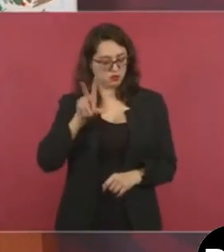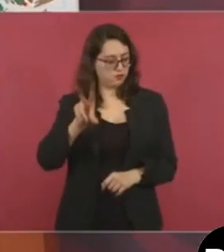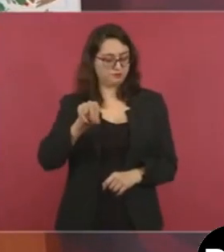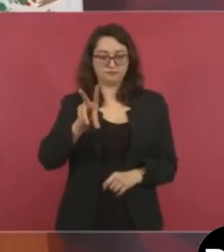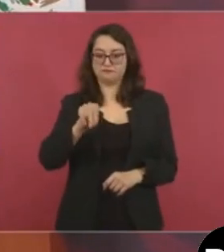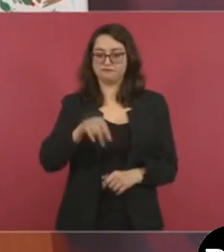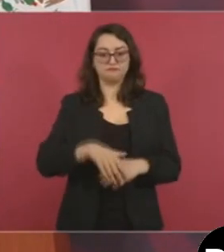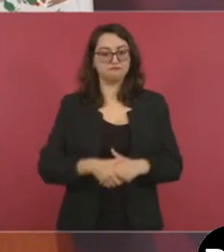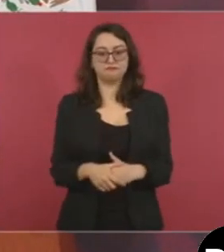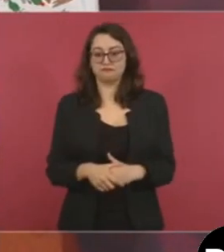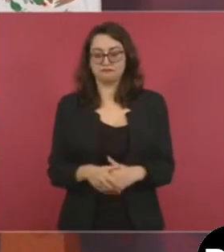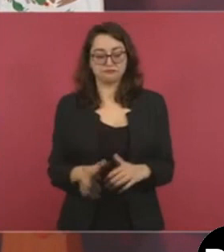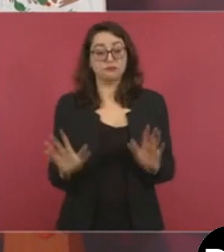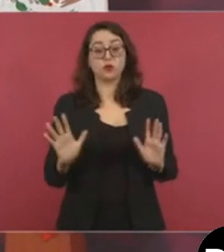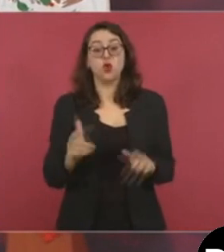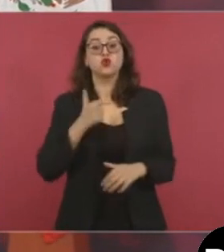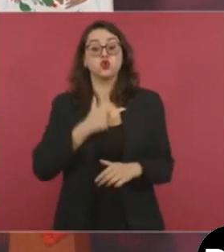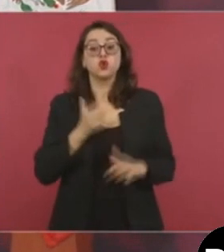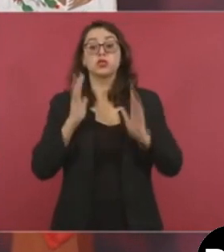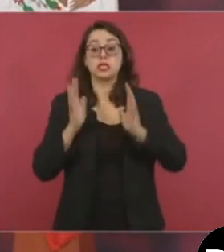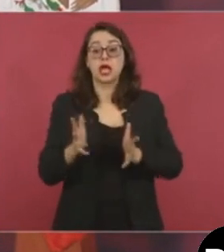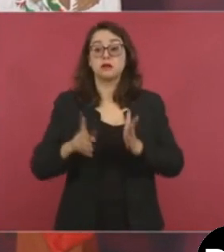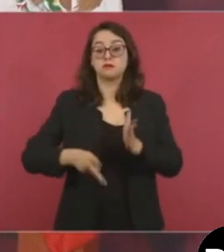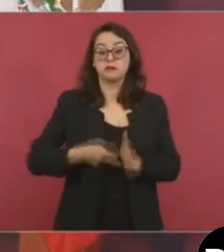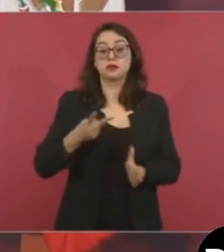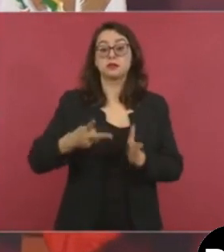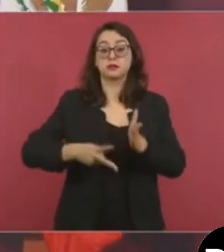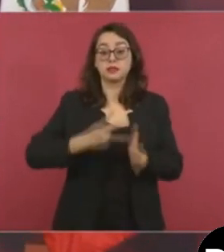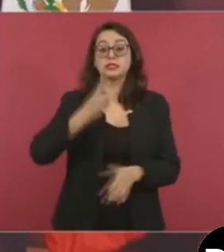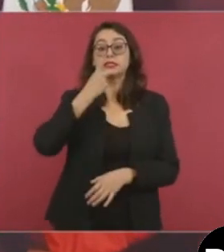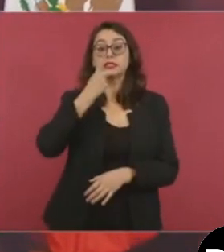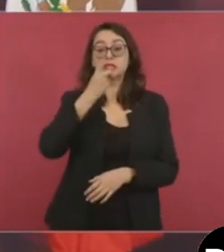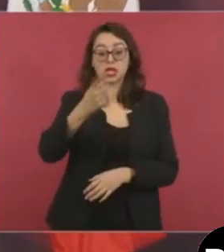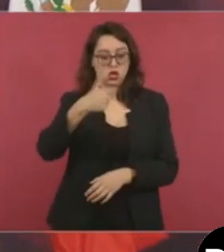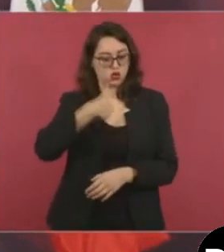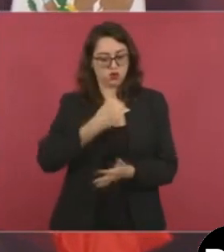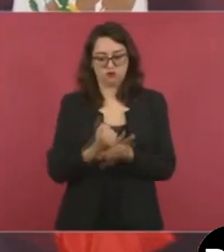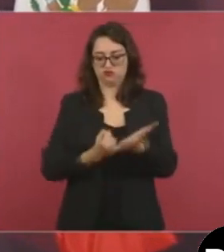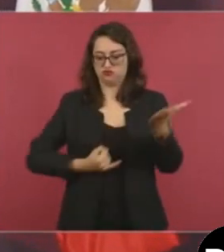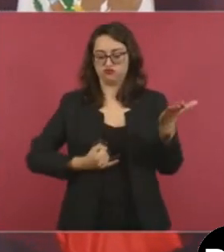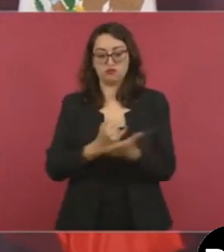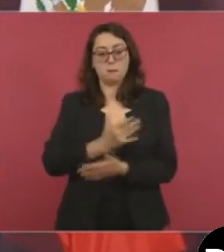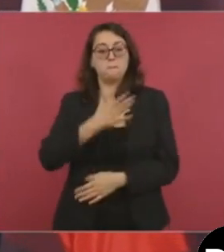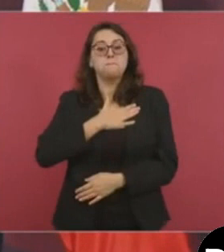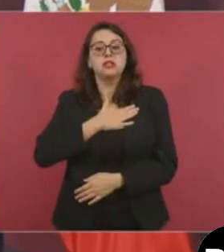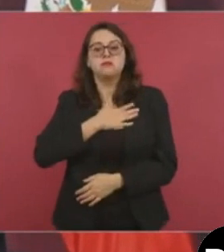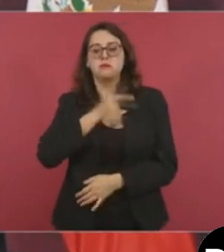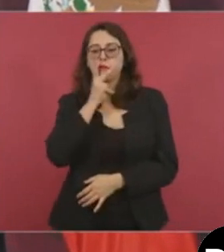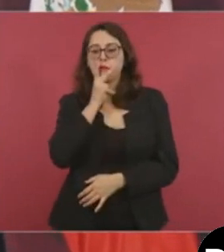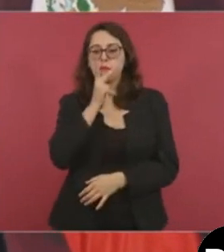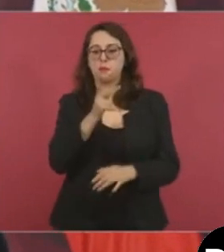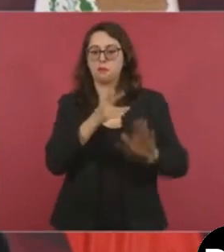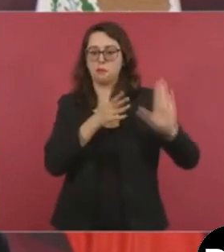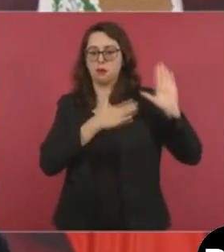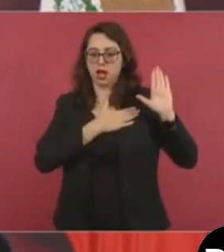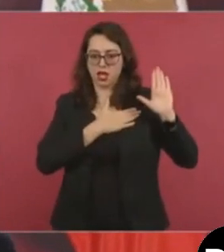lo he dicho, soy un hombre con convicciones y de palabra, a